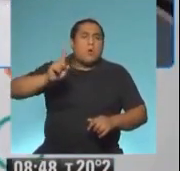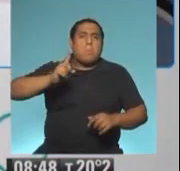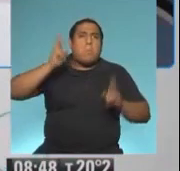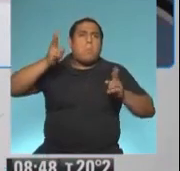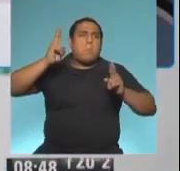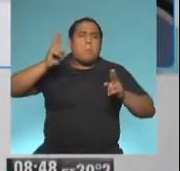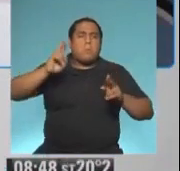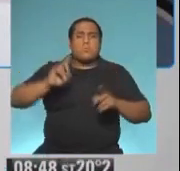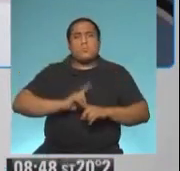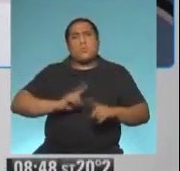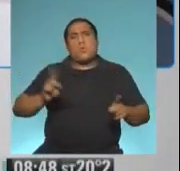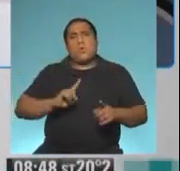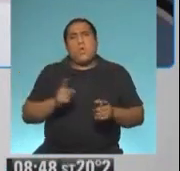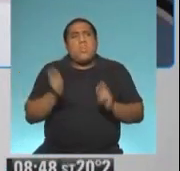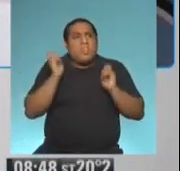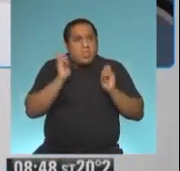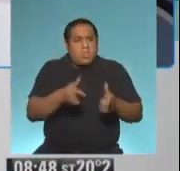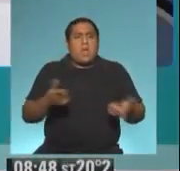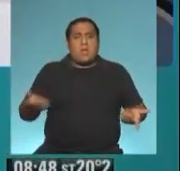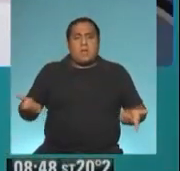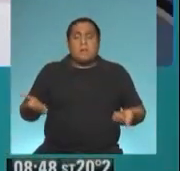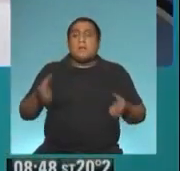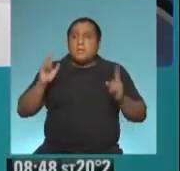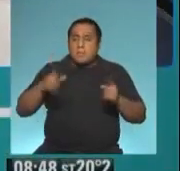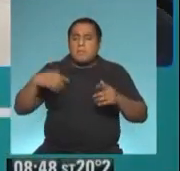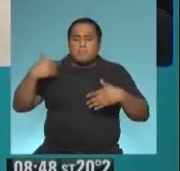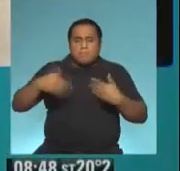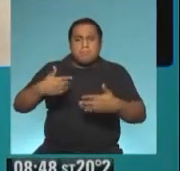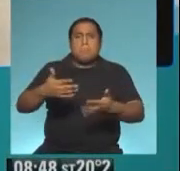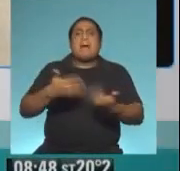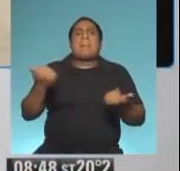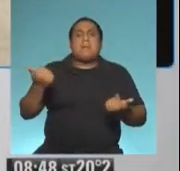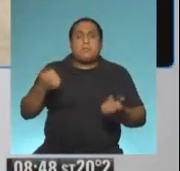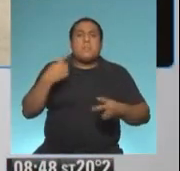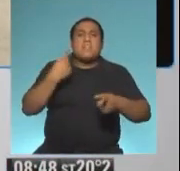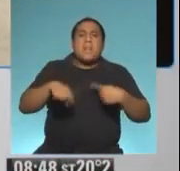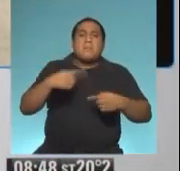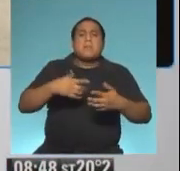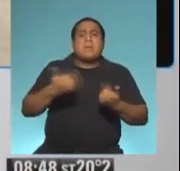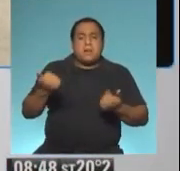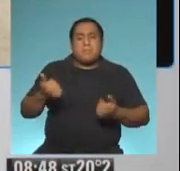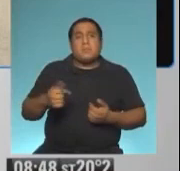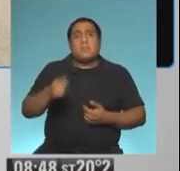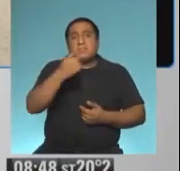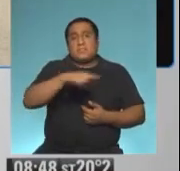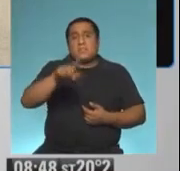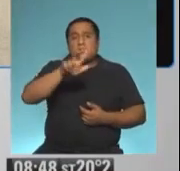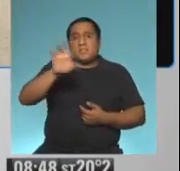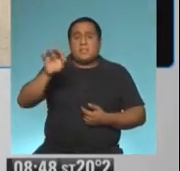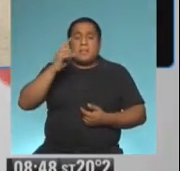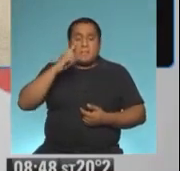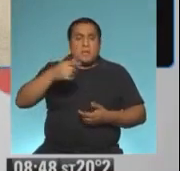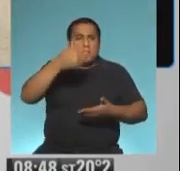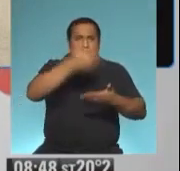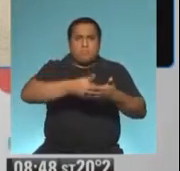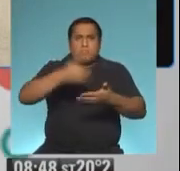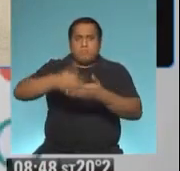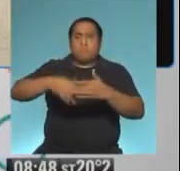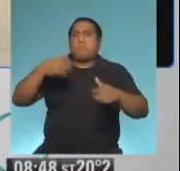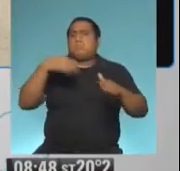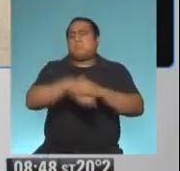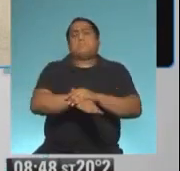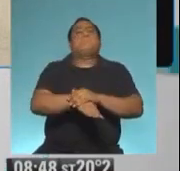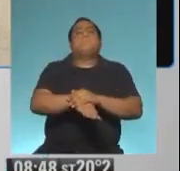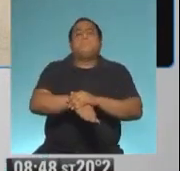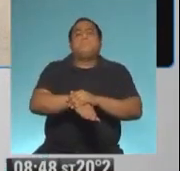recurso y acelerando la ejecución y la tramitación de más de 130.000 expedientes que habían quedado cajoneados.